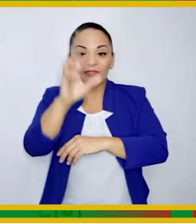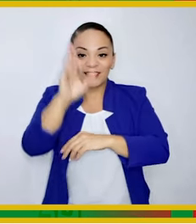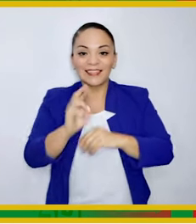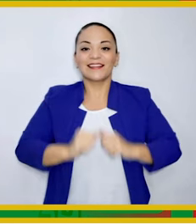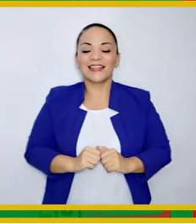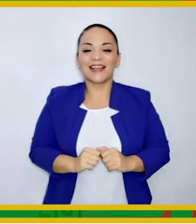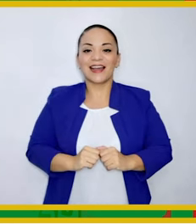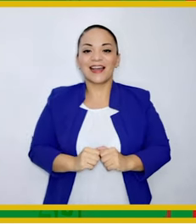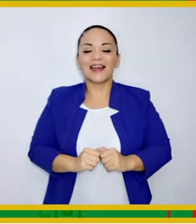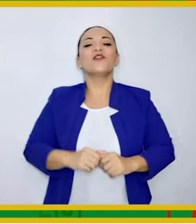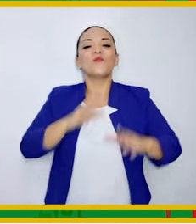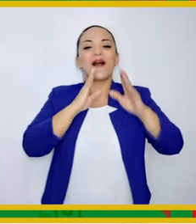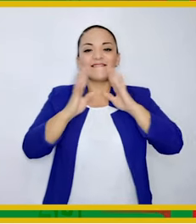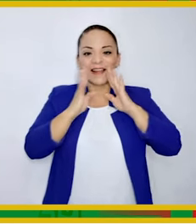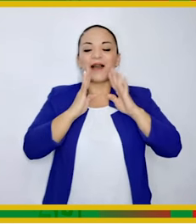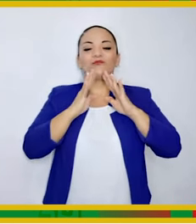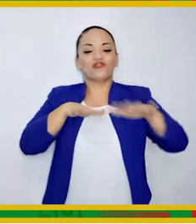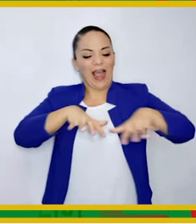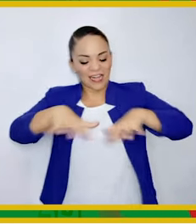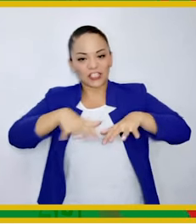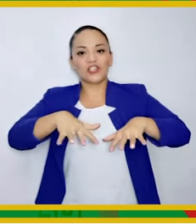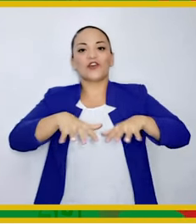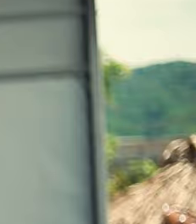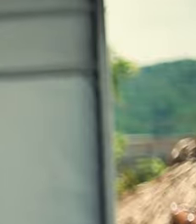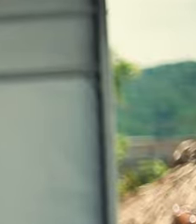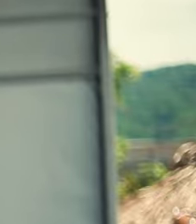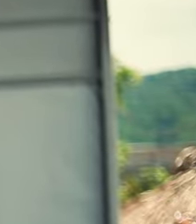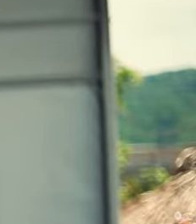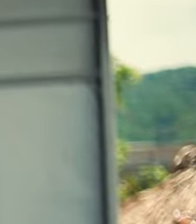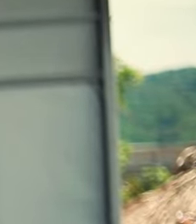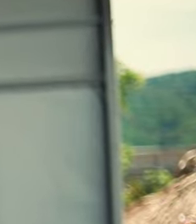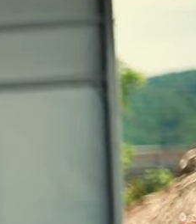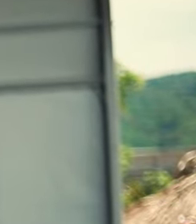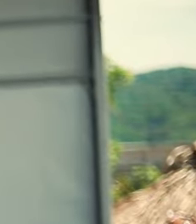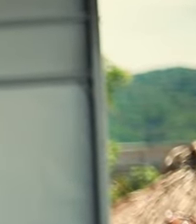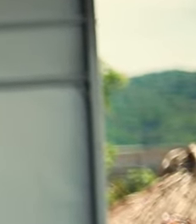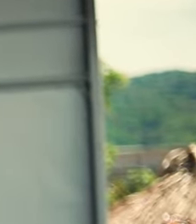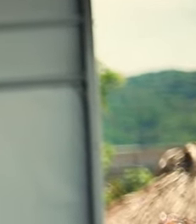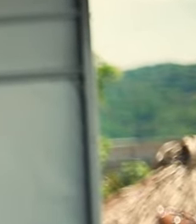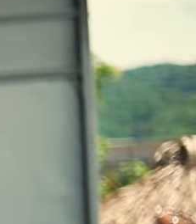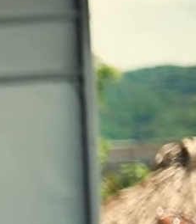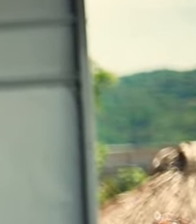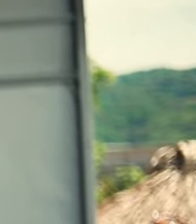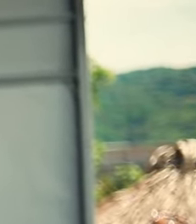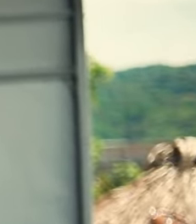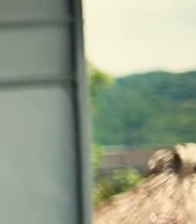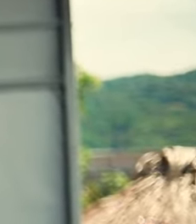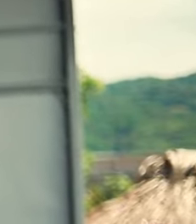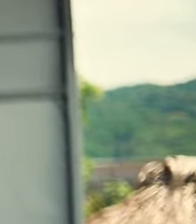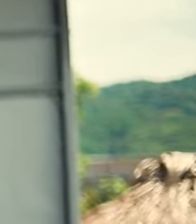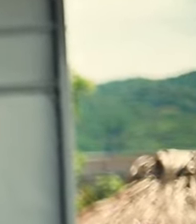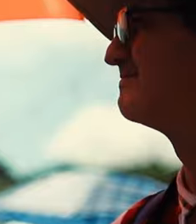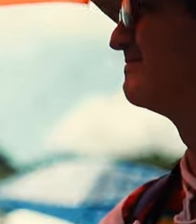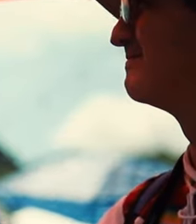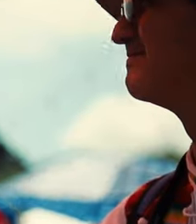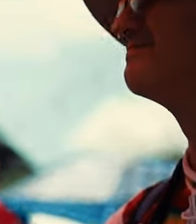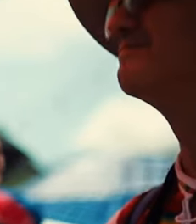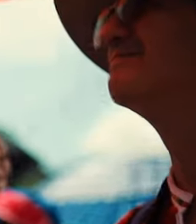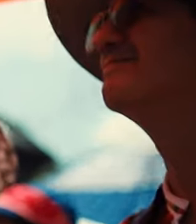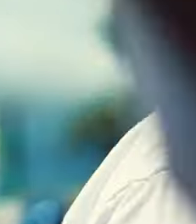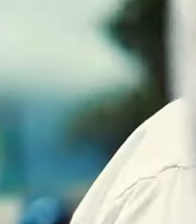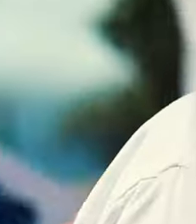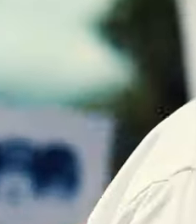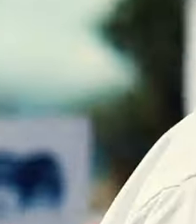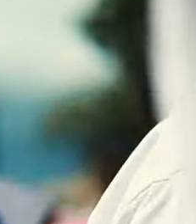Costa Rica Lo hablamos con acción Así como el pueblo Hoy Tiene que definir